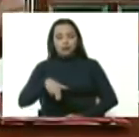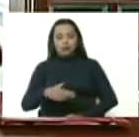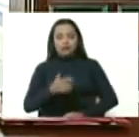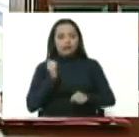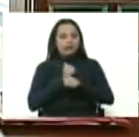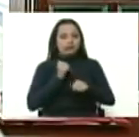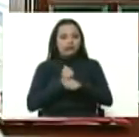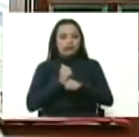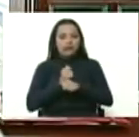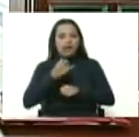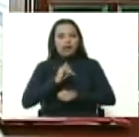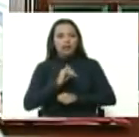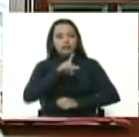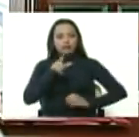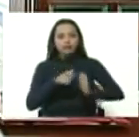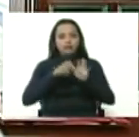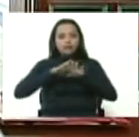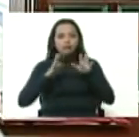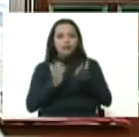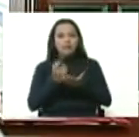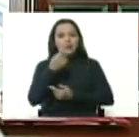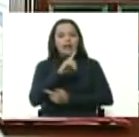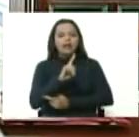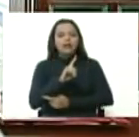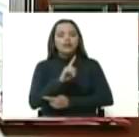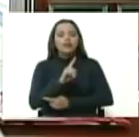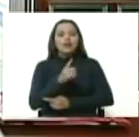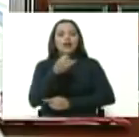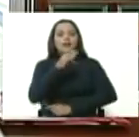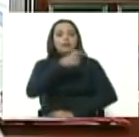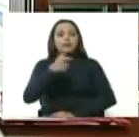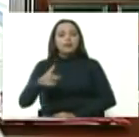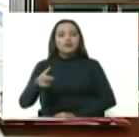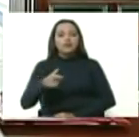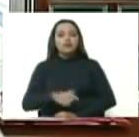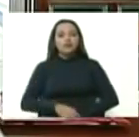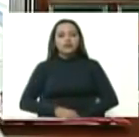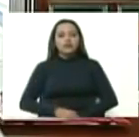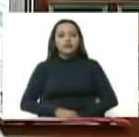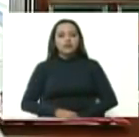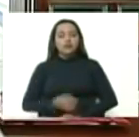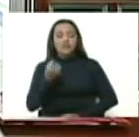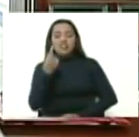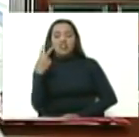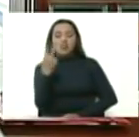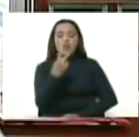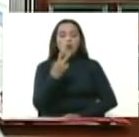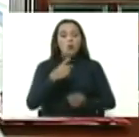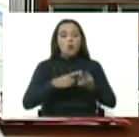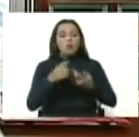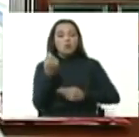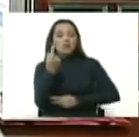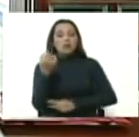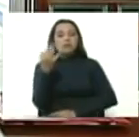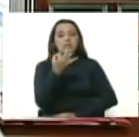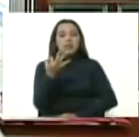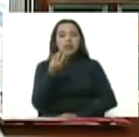con CLAP todo el mundo y... Pero hay gente del pueblo que me ha dicho, mire, me faltaron dos productos, tres productos. No puede ser.